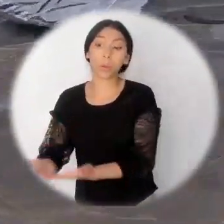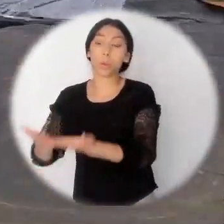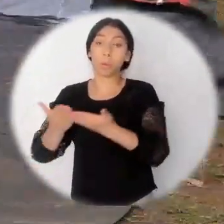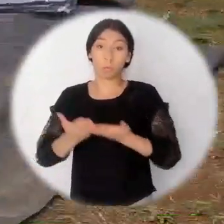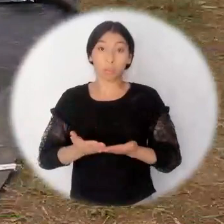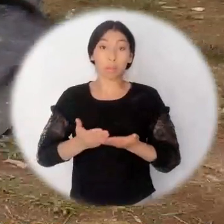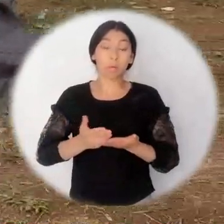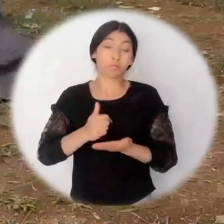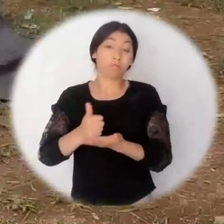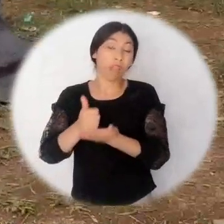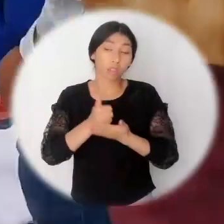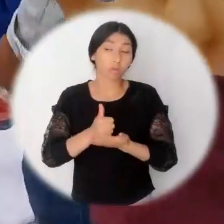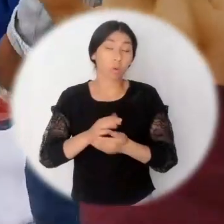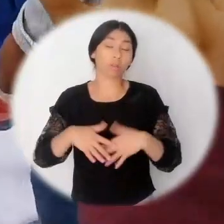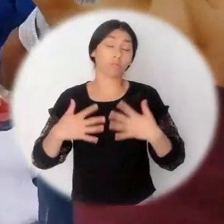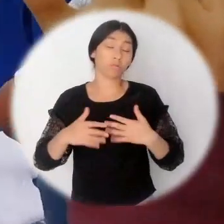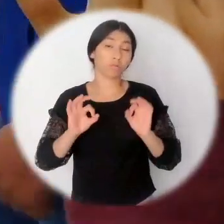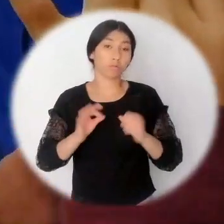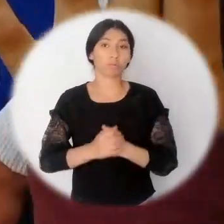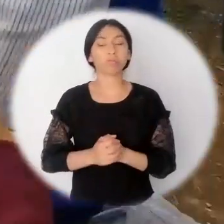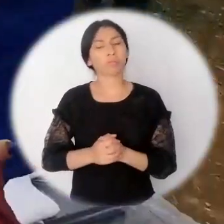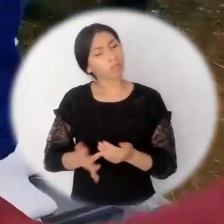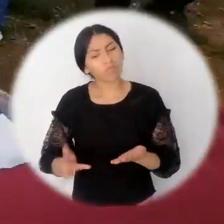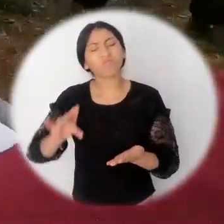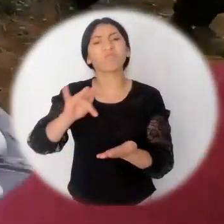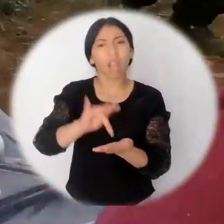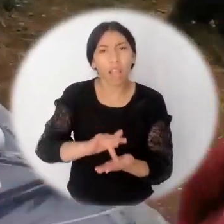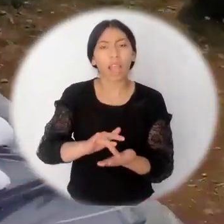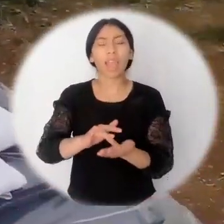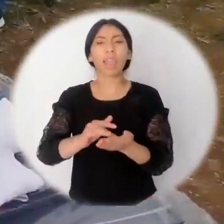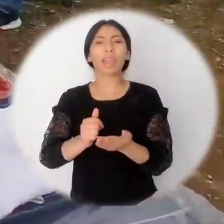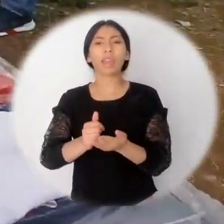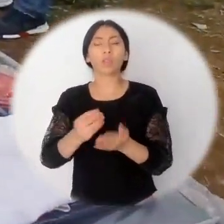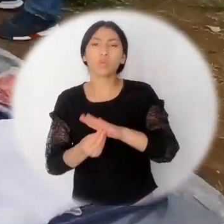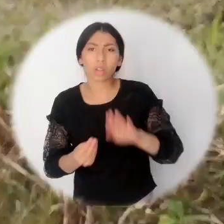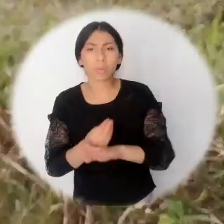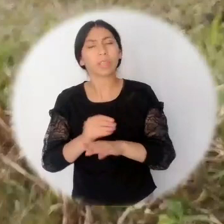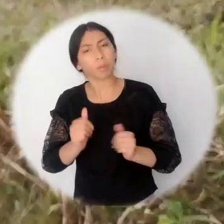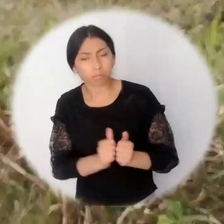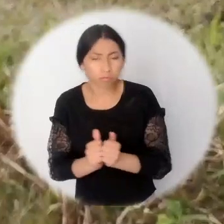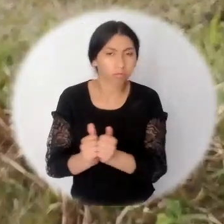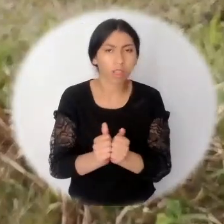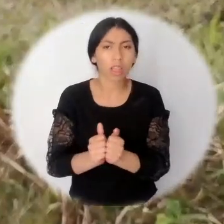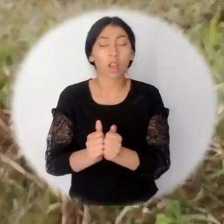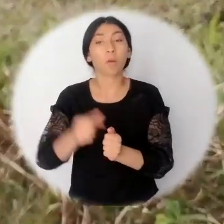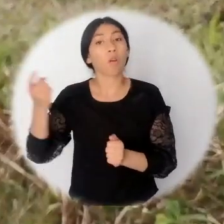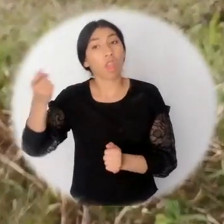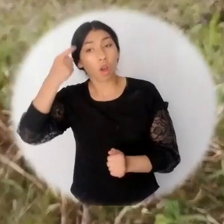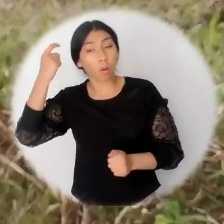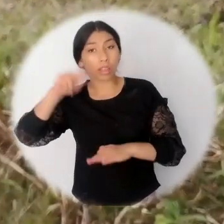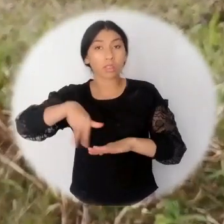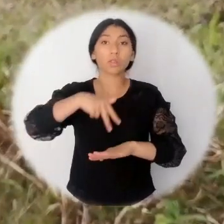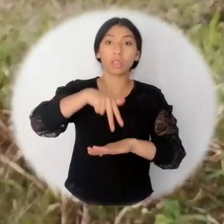entrega que realizó la Unidad para las Víctimas. Llegamos como Unidad para las Víctimas, acompañados de la Gobernación de Nariño en